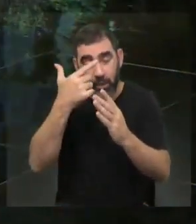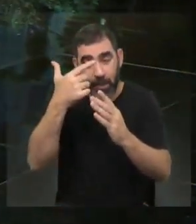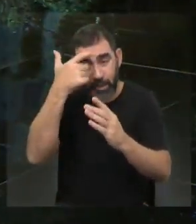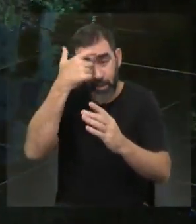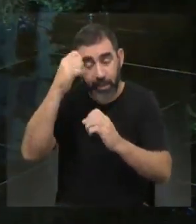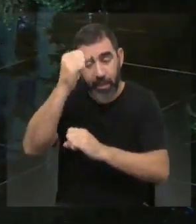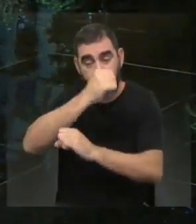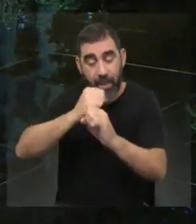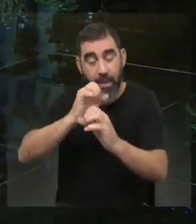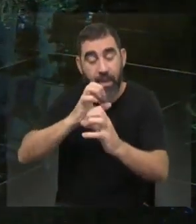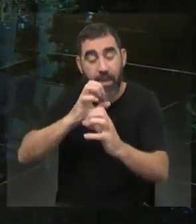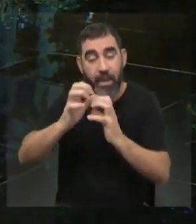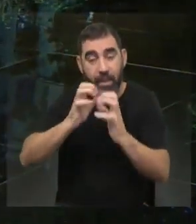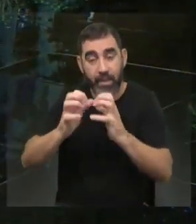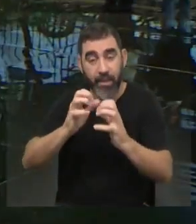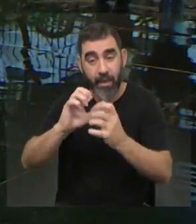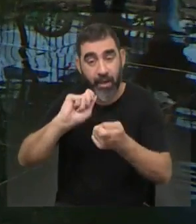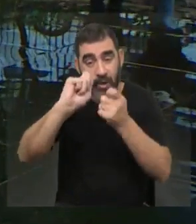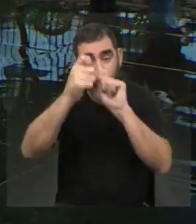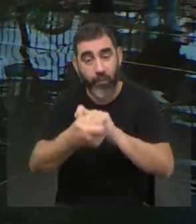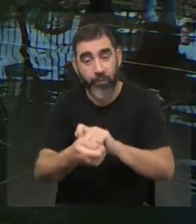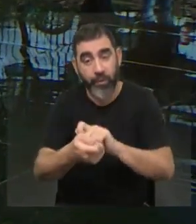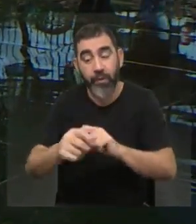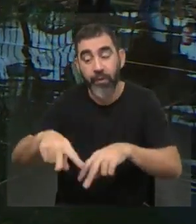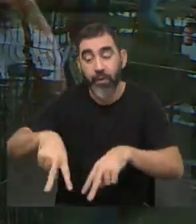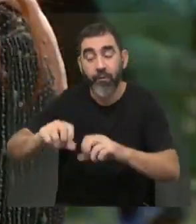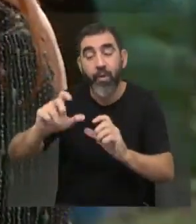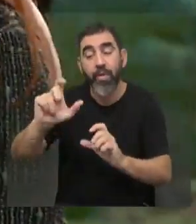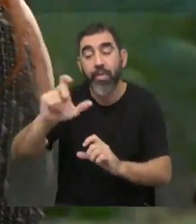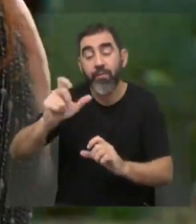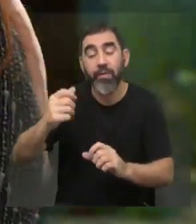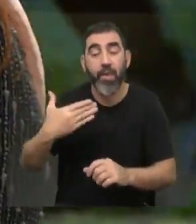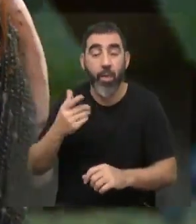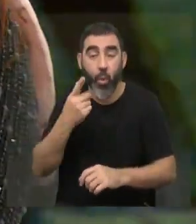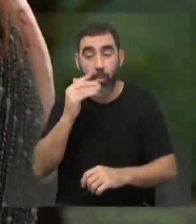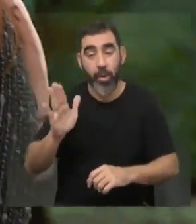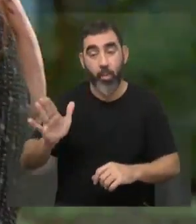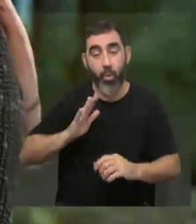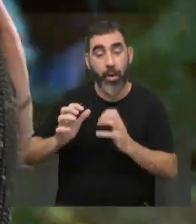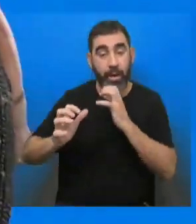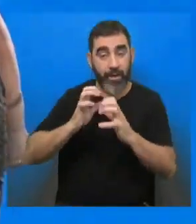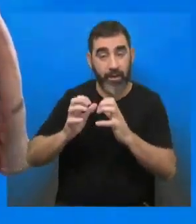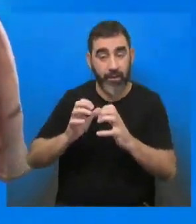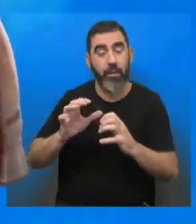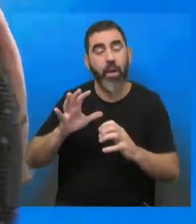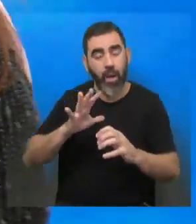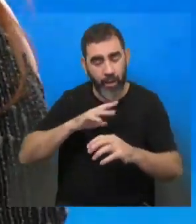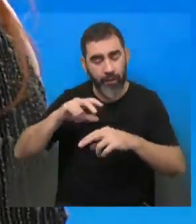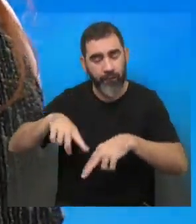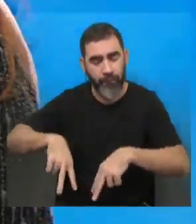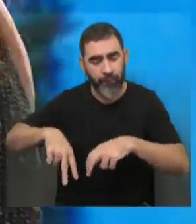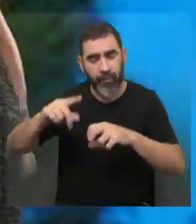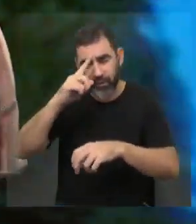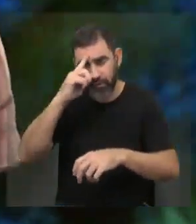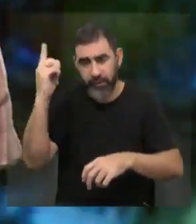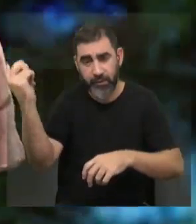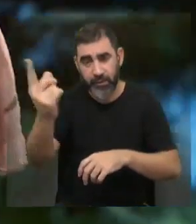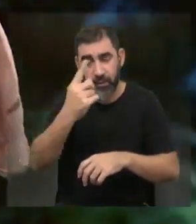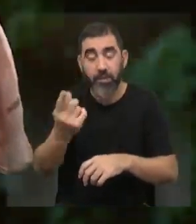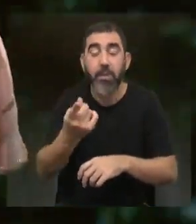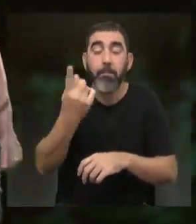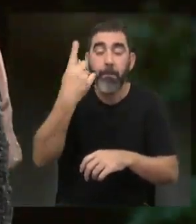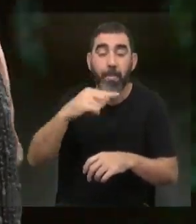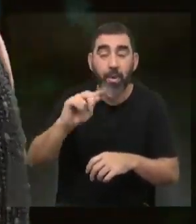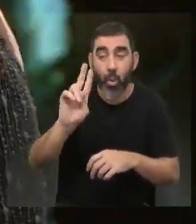que es para ver justamente estudios de brecha de género en el sector energético. Porque existen algunos estudios a nivel internacional, pero